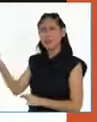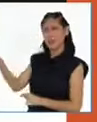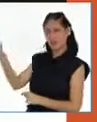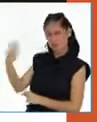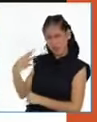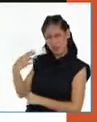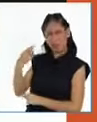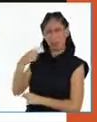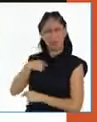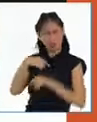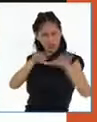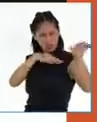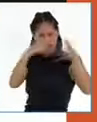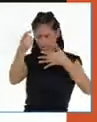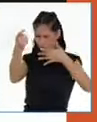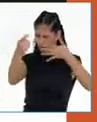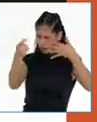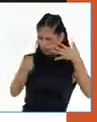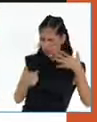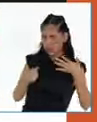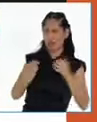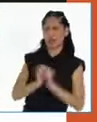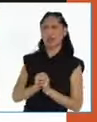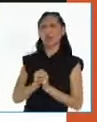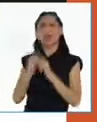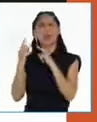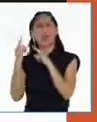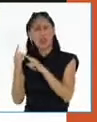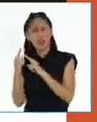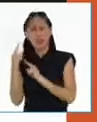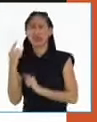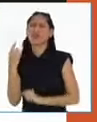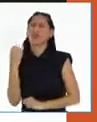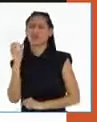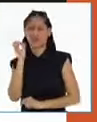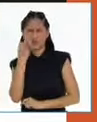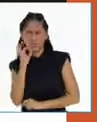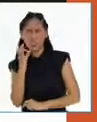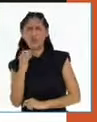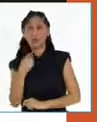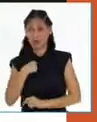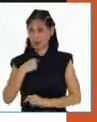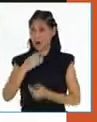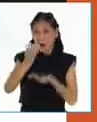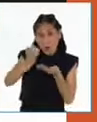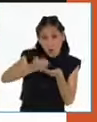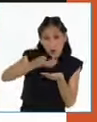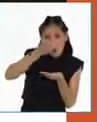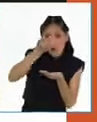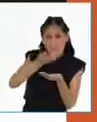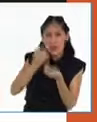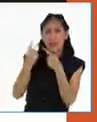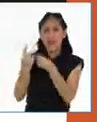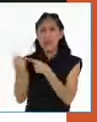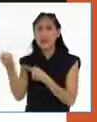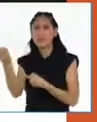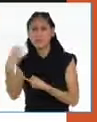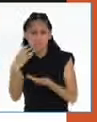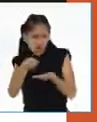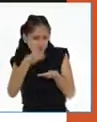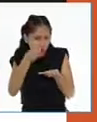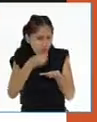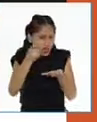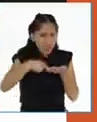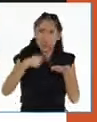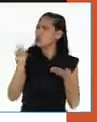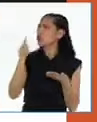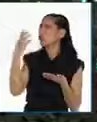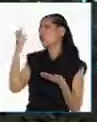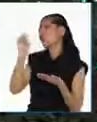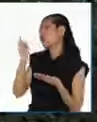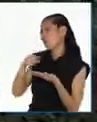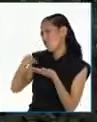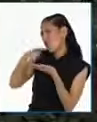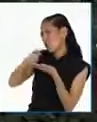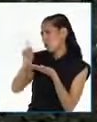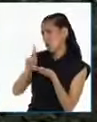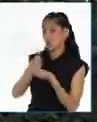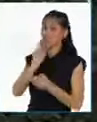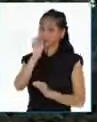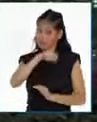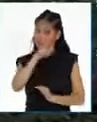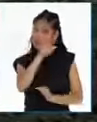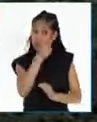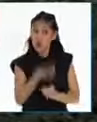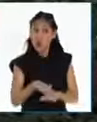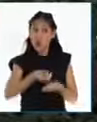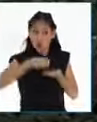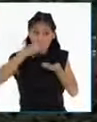decide lo que va a darme de comer. Le agrega fruta a mi desayuno y ensalada a mi almuerzo y cena. Claro,